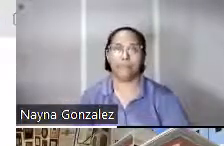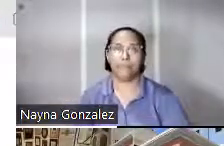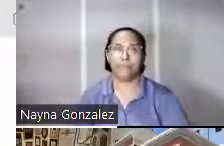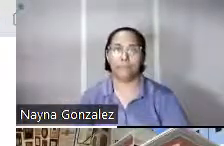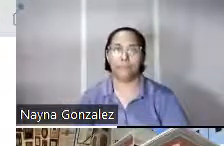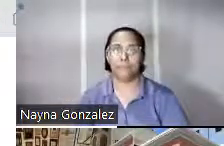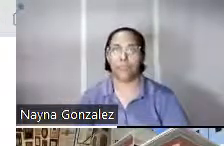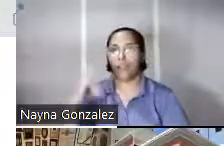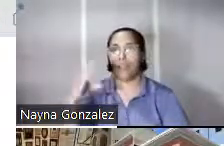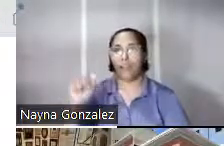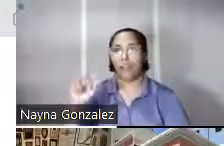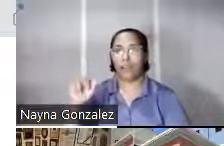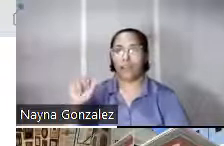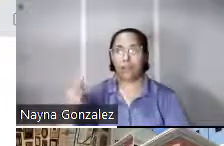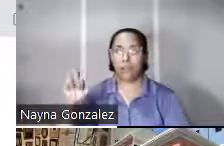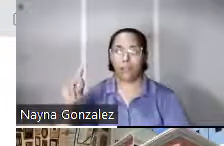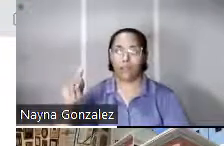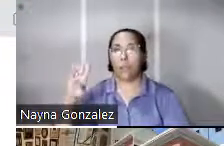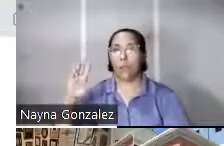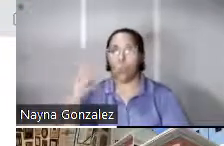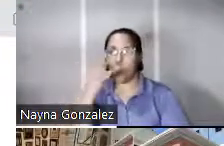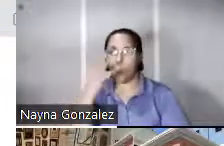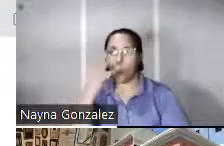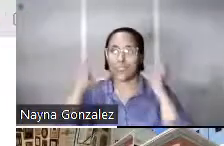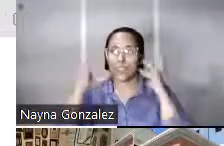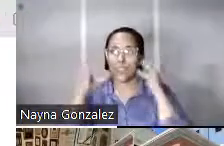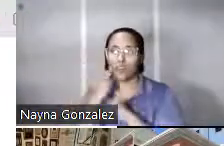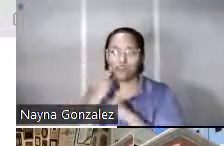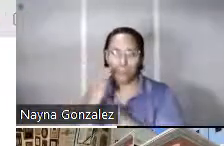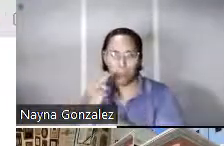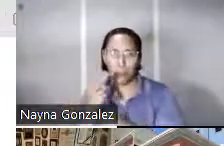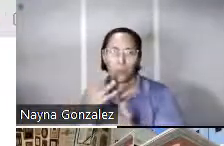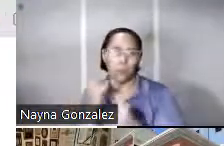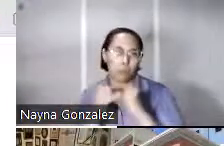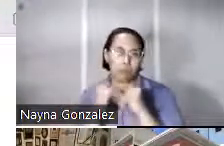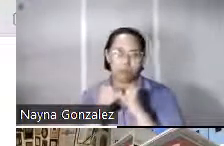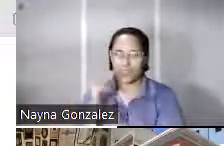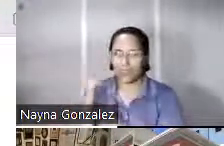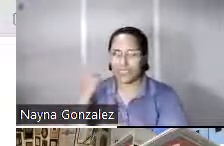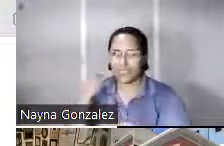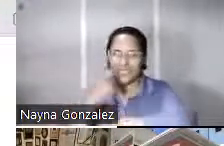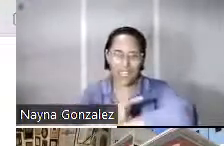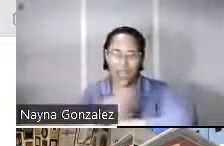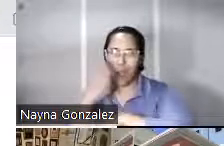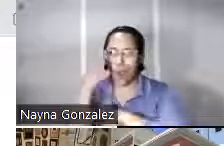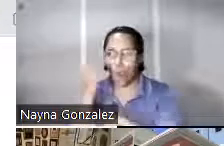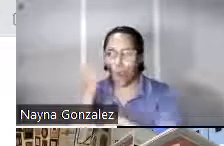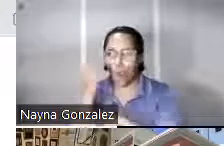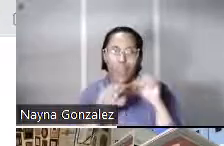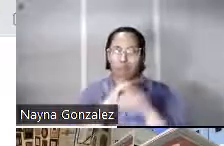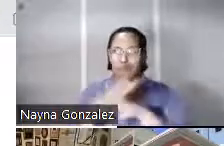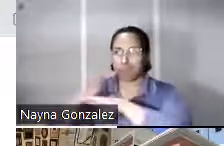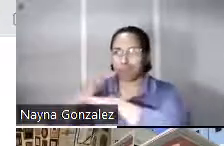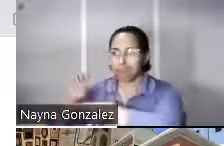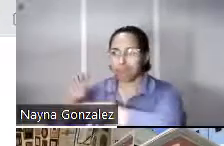Carmen Anita Acevedo de Bonitas Radio seguramente la han visto mucho en estos días porque ha estado protagonizando todo lo que tiene que ver con